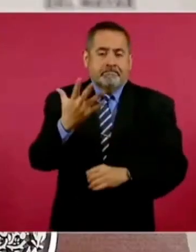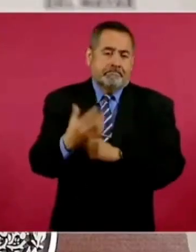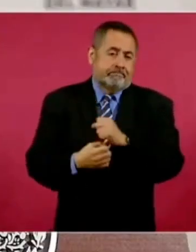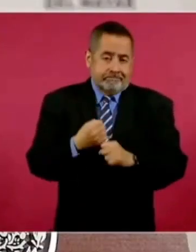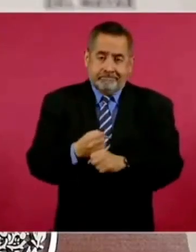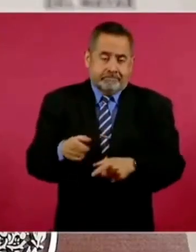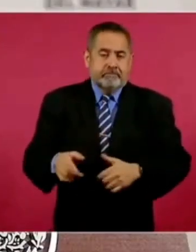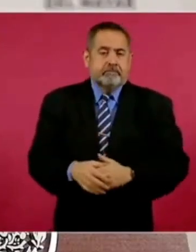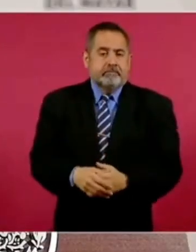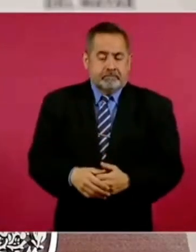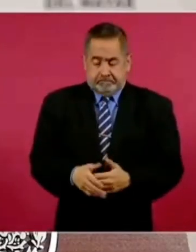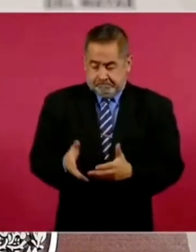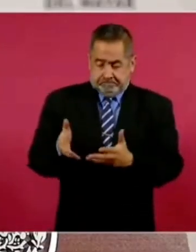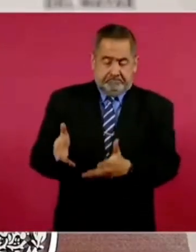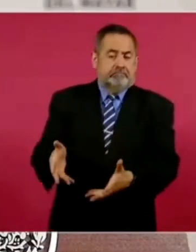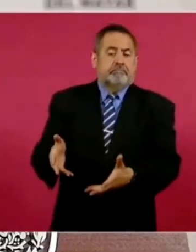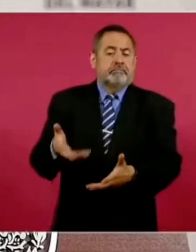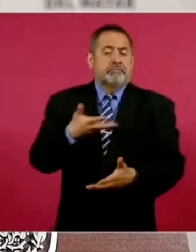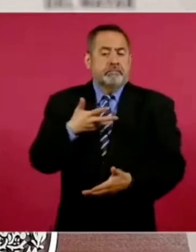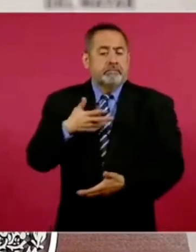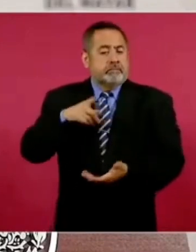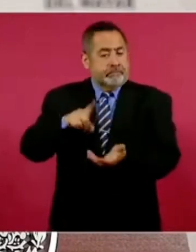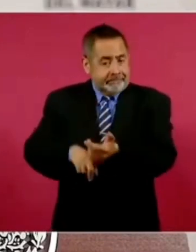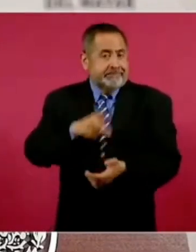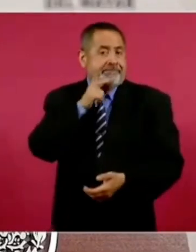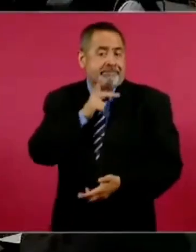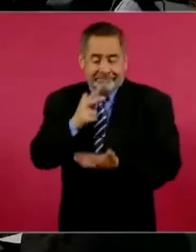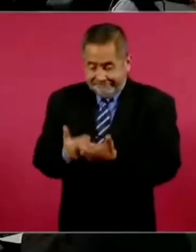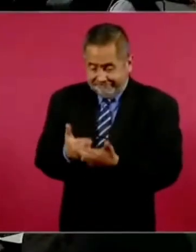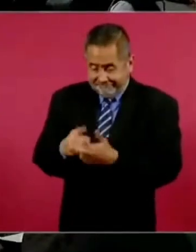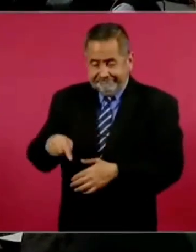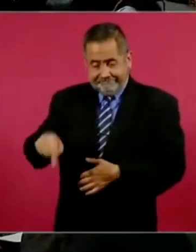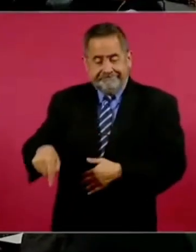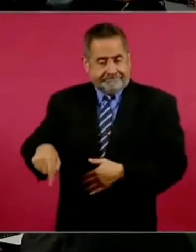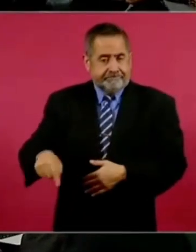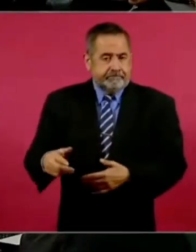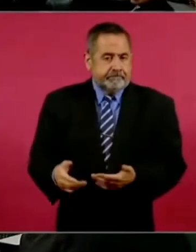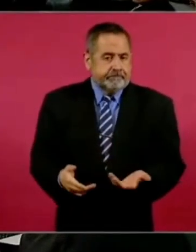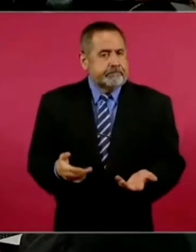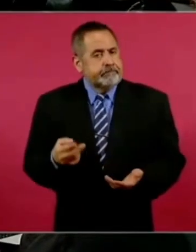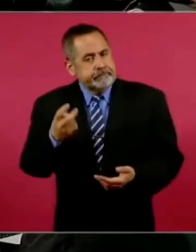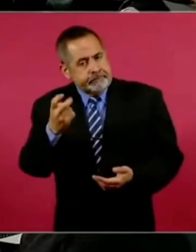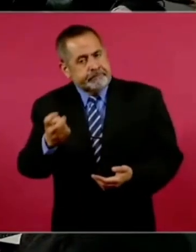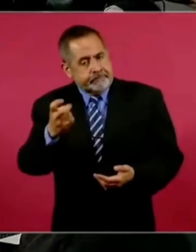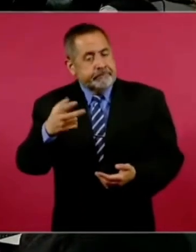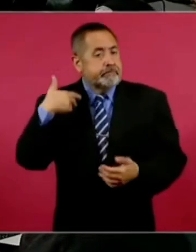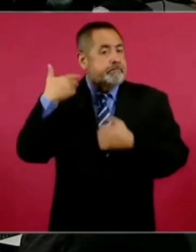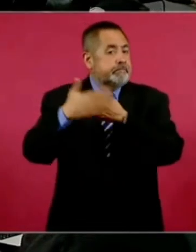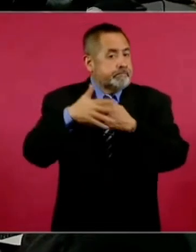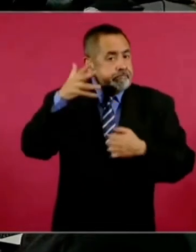Ahí está el petróleo. Entonces, hay que buscar un lugar